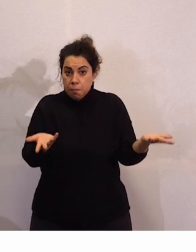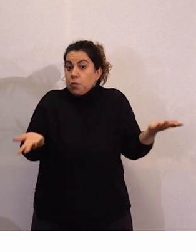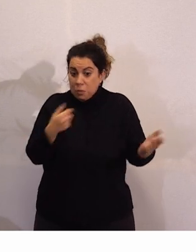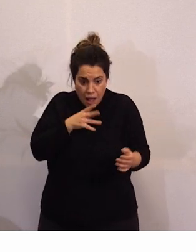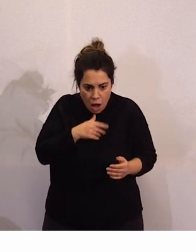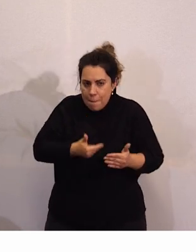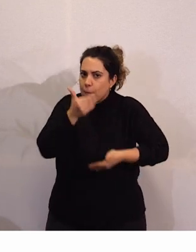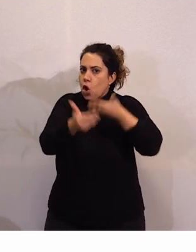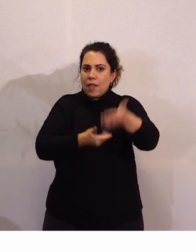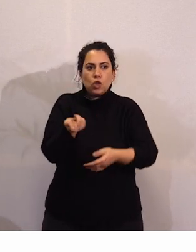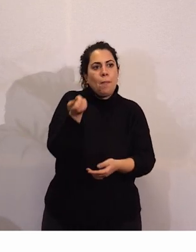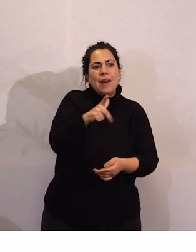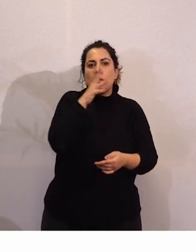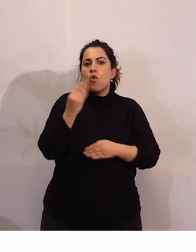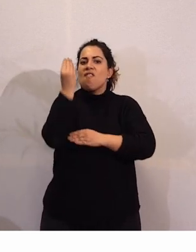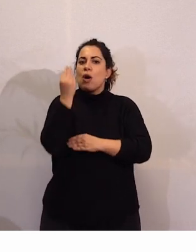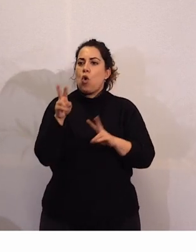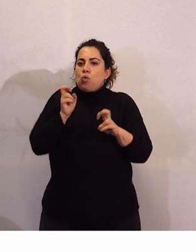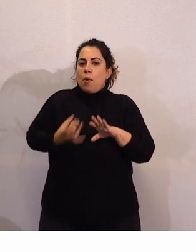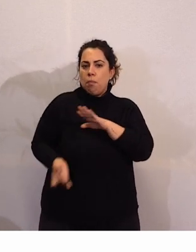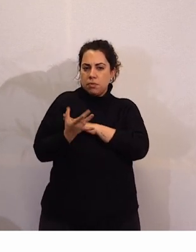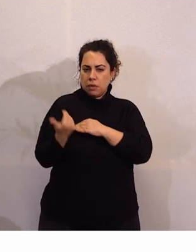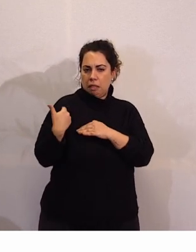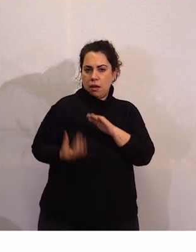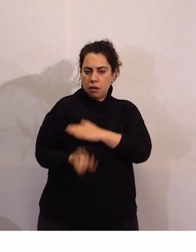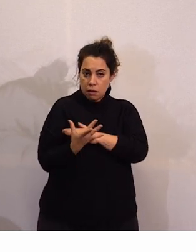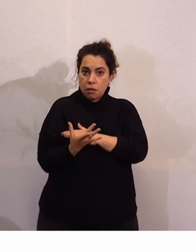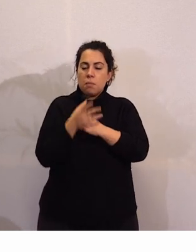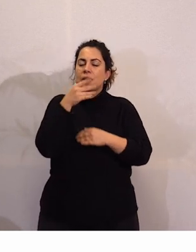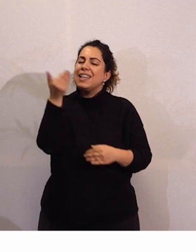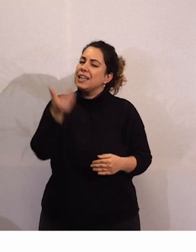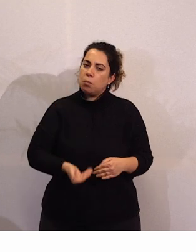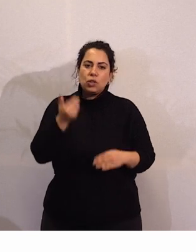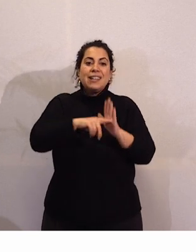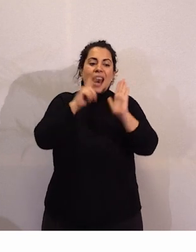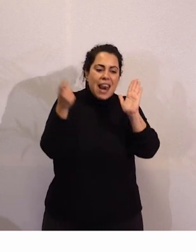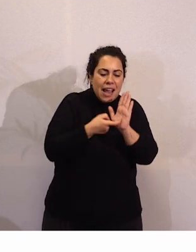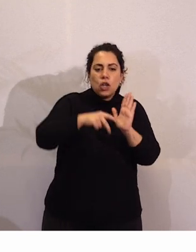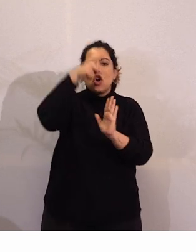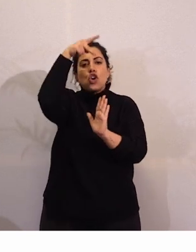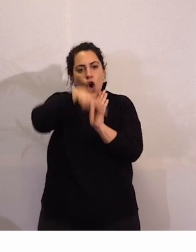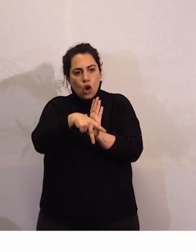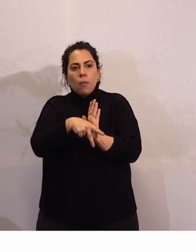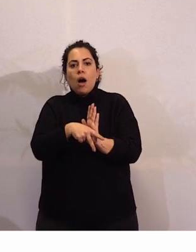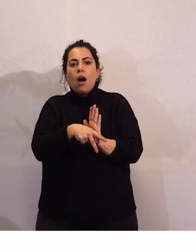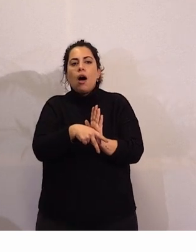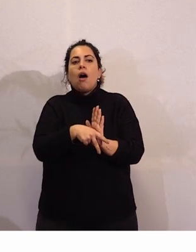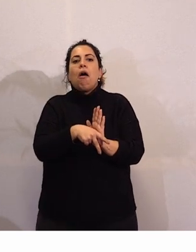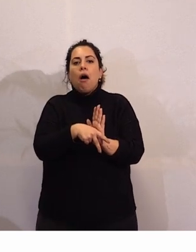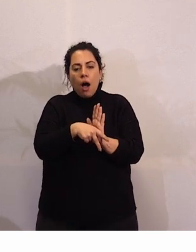con una figura de nueva creación por eso es importante que haya leyes que haya normas que nos digan este